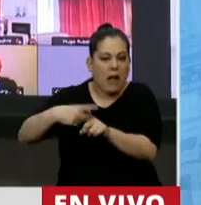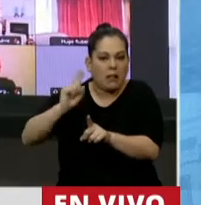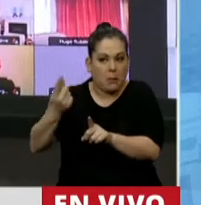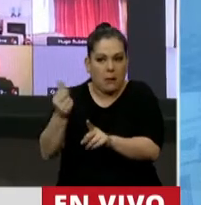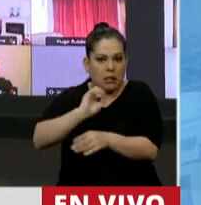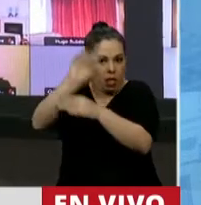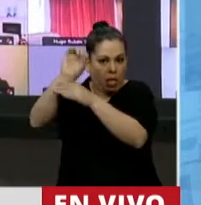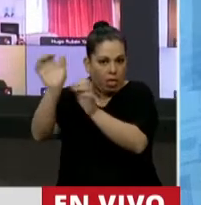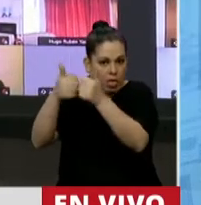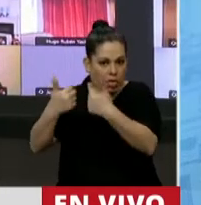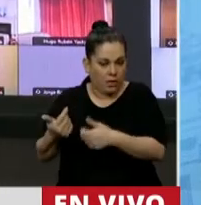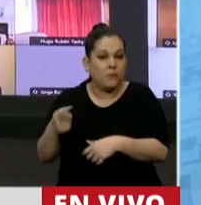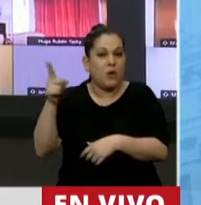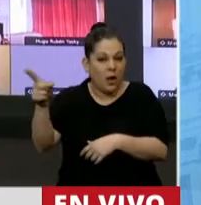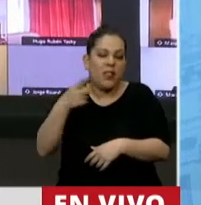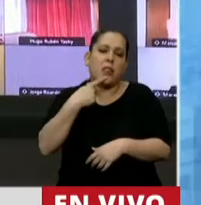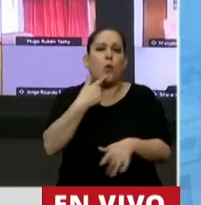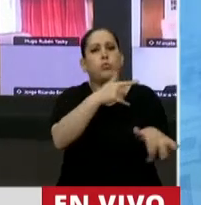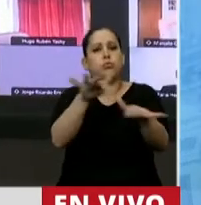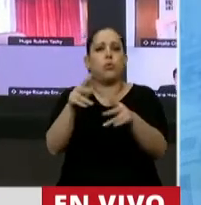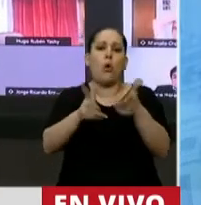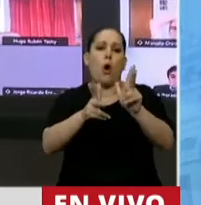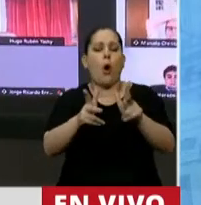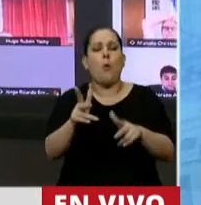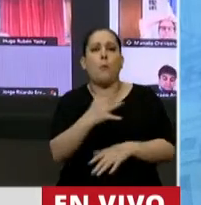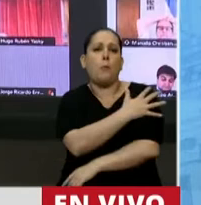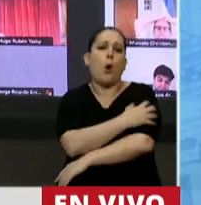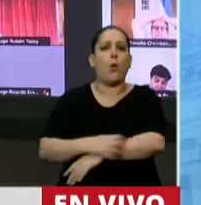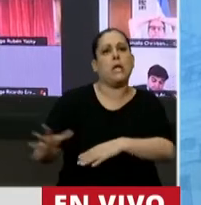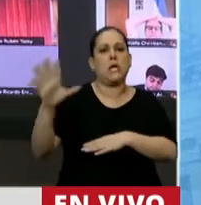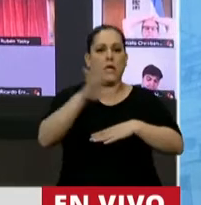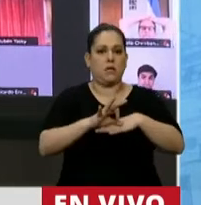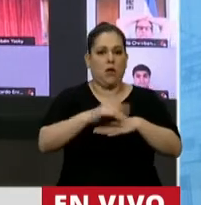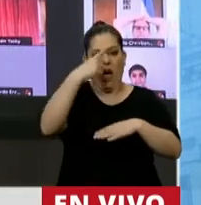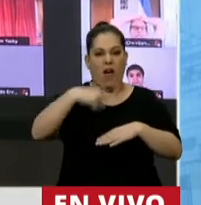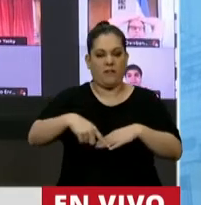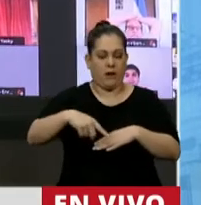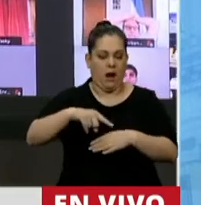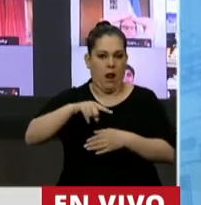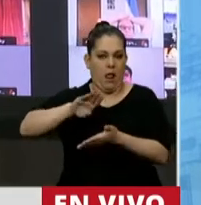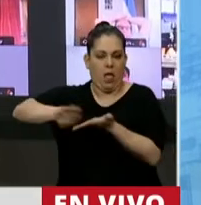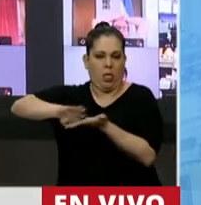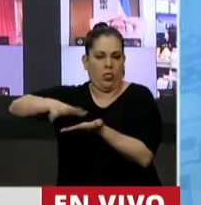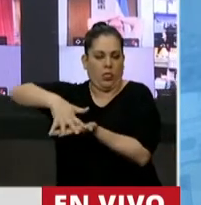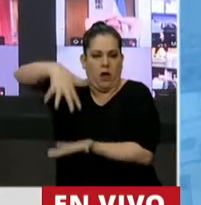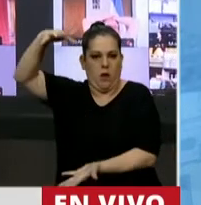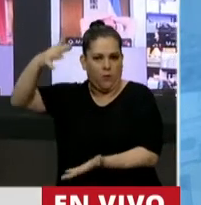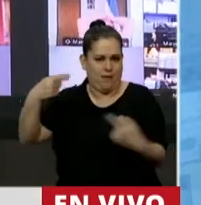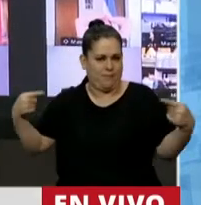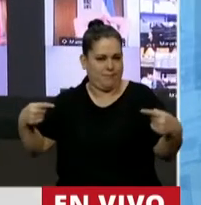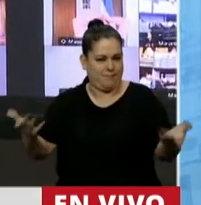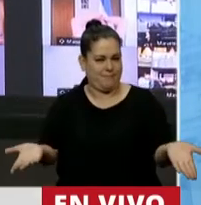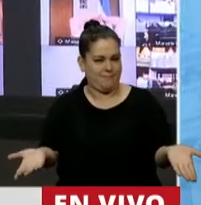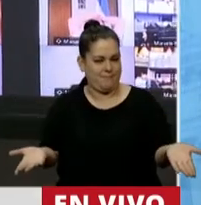FMI. De pobreza cero a fundir al argentino. Y yo le quería comentar, señora Presidenta, a usted y a mis colegas, que